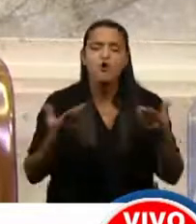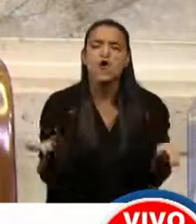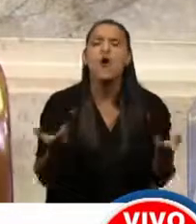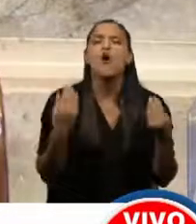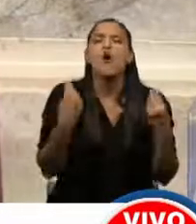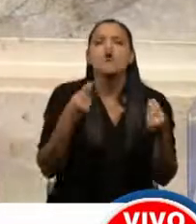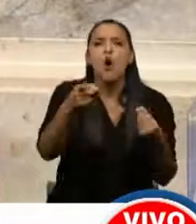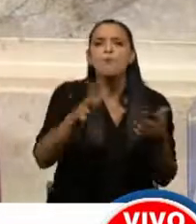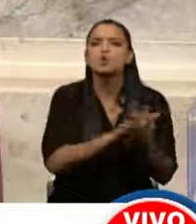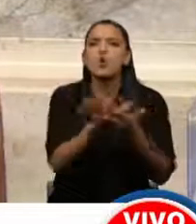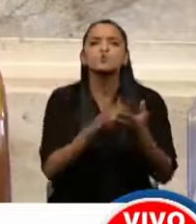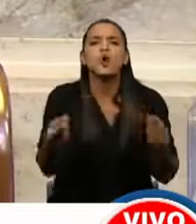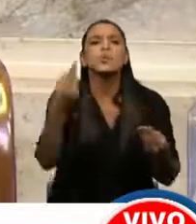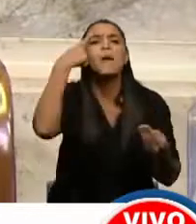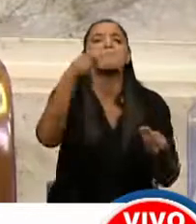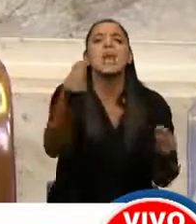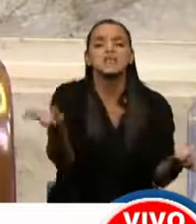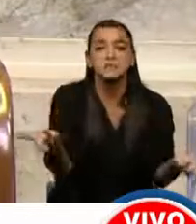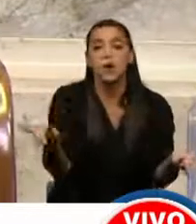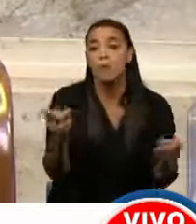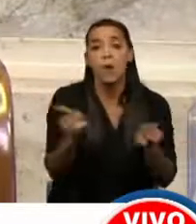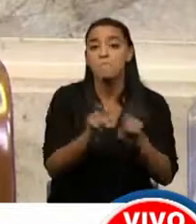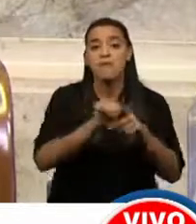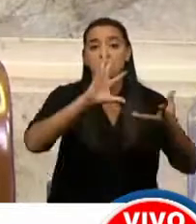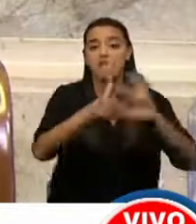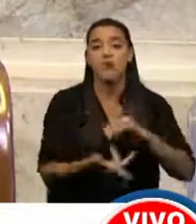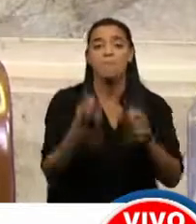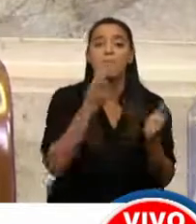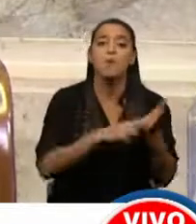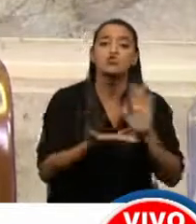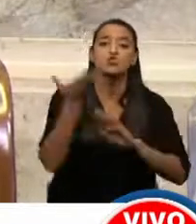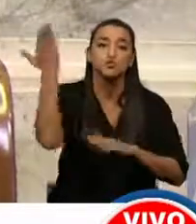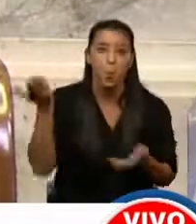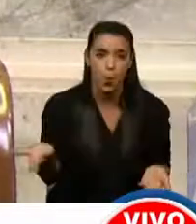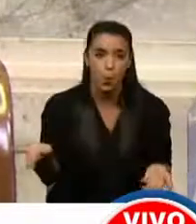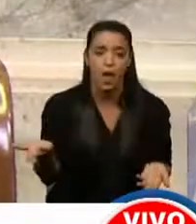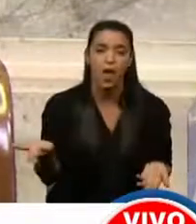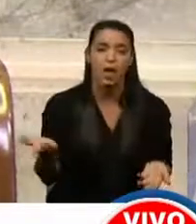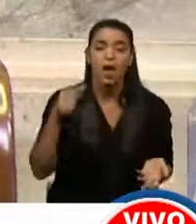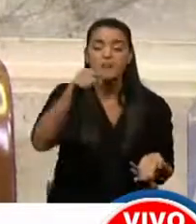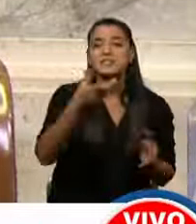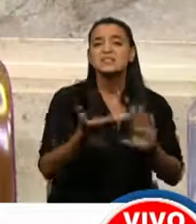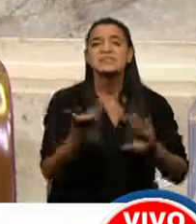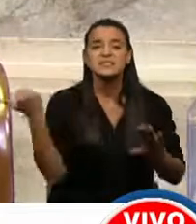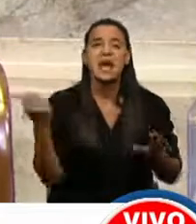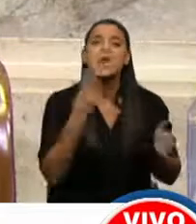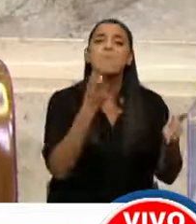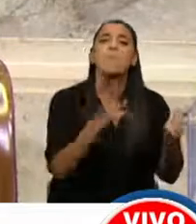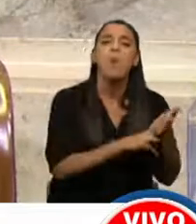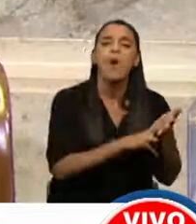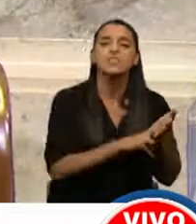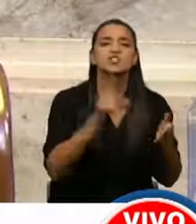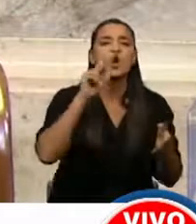piensan solucionar? Bueno, con la misma medida, subiendo impuestos. Se eliminaron la exención del impuesto